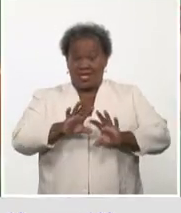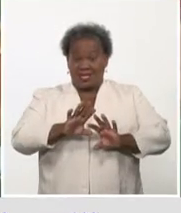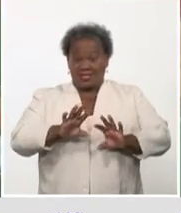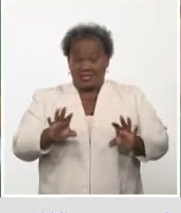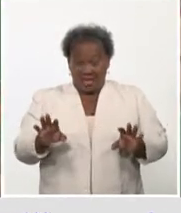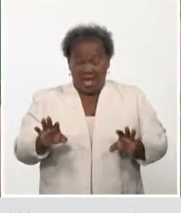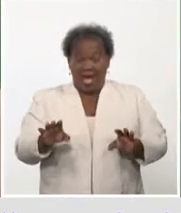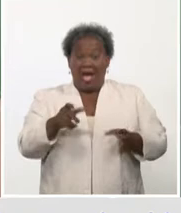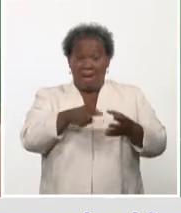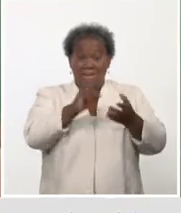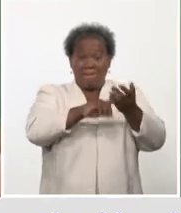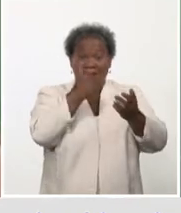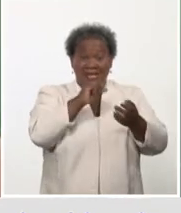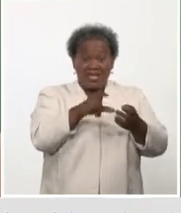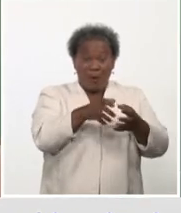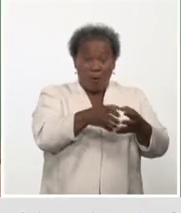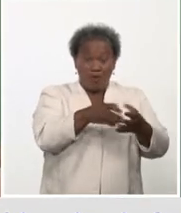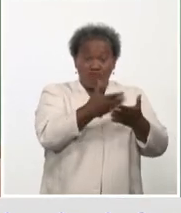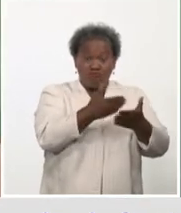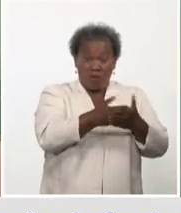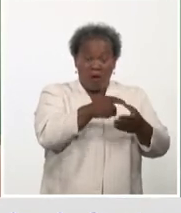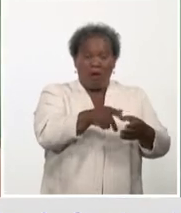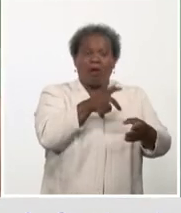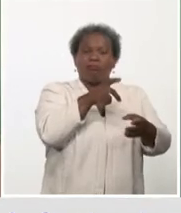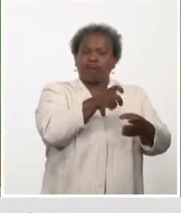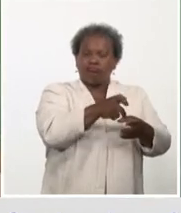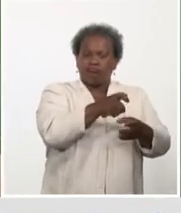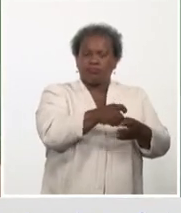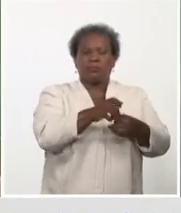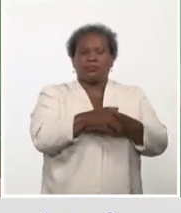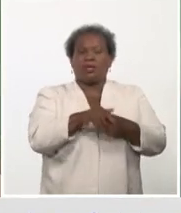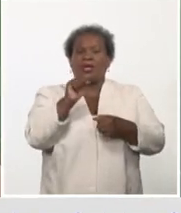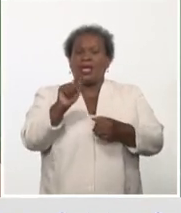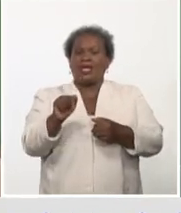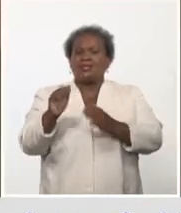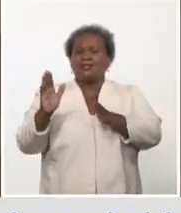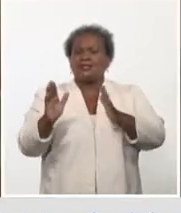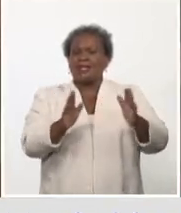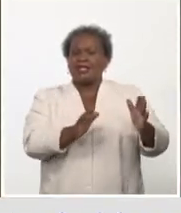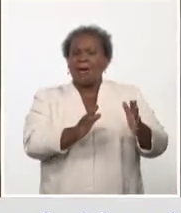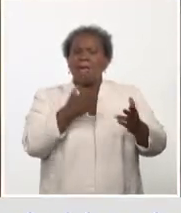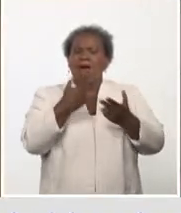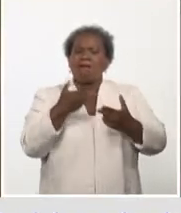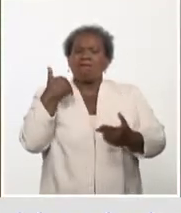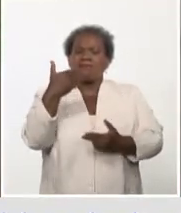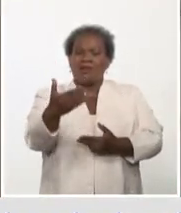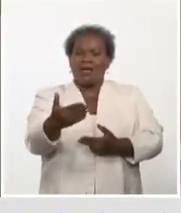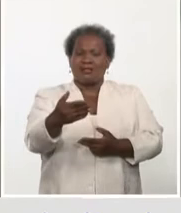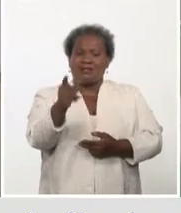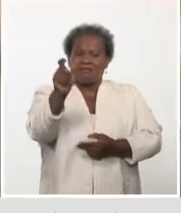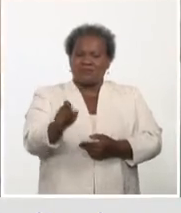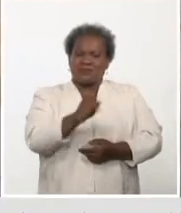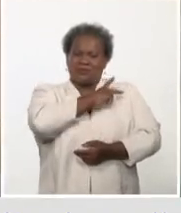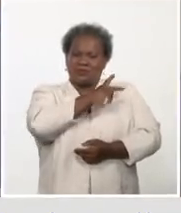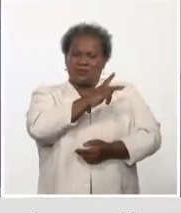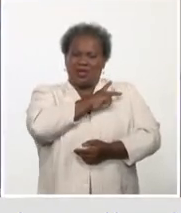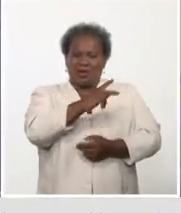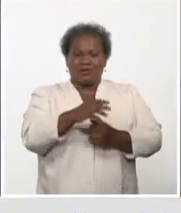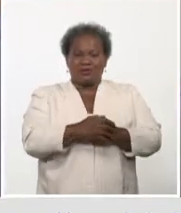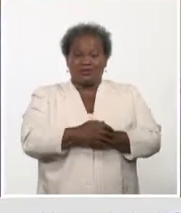placebo. Esa etapa del proceso ha generado muchas expectativas y esperanzas entre los voluntarios. Confío